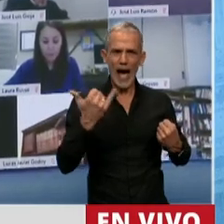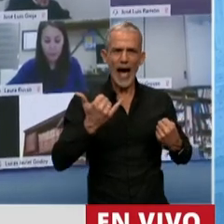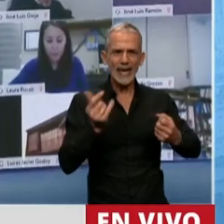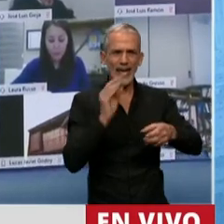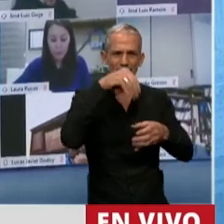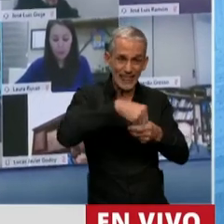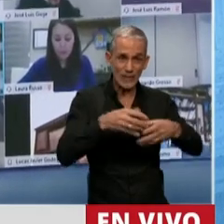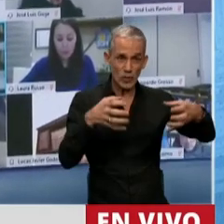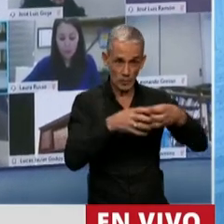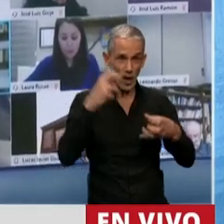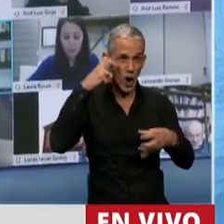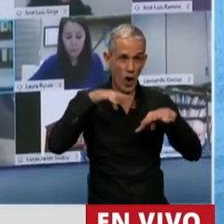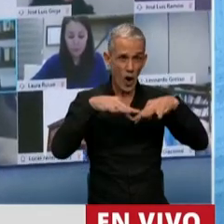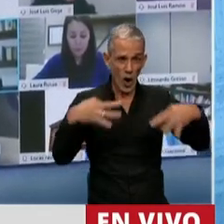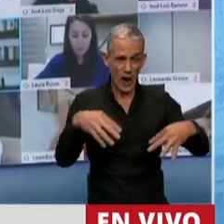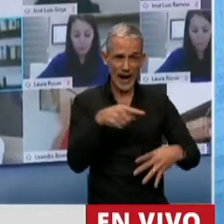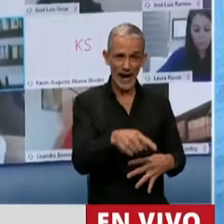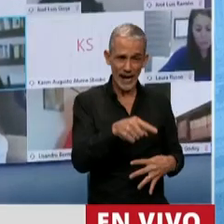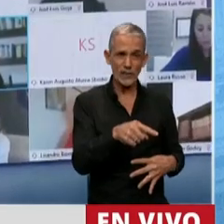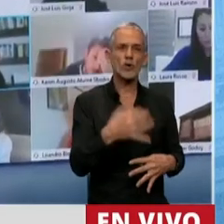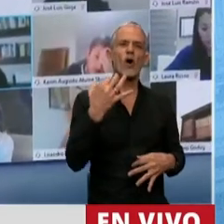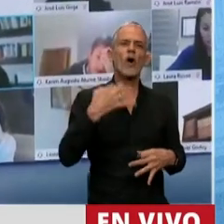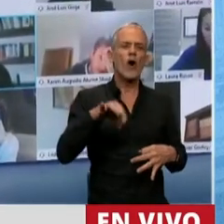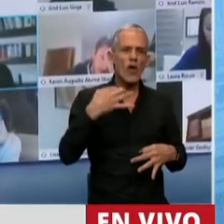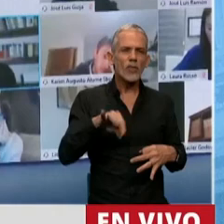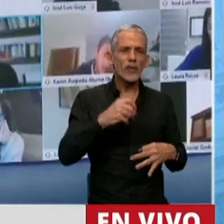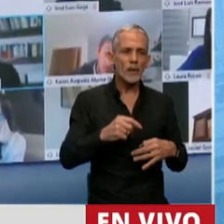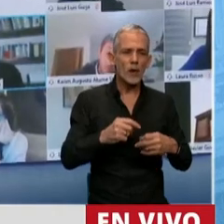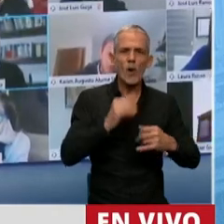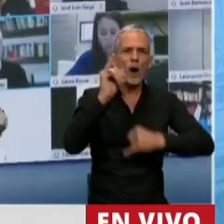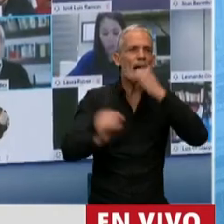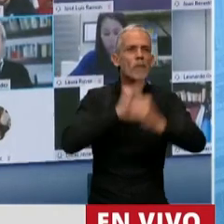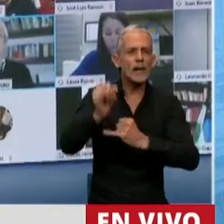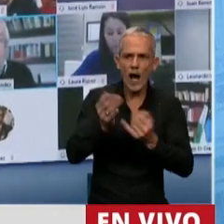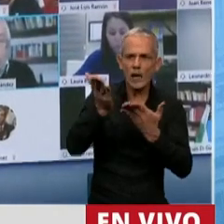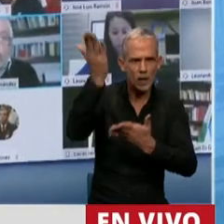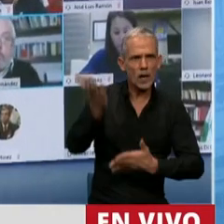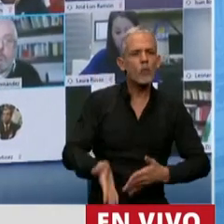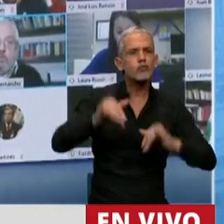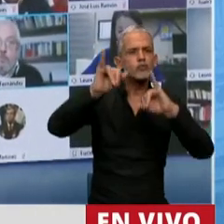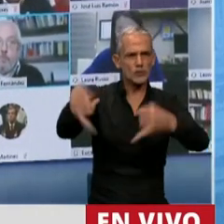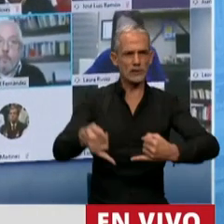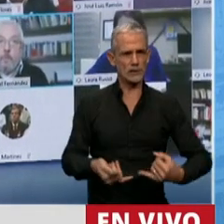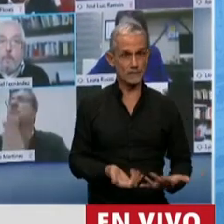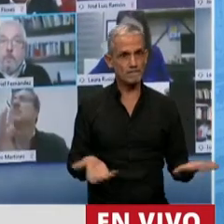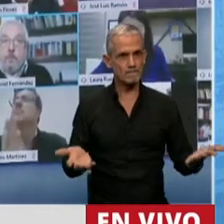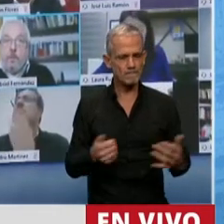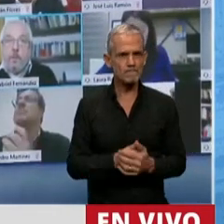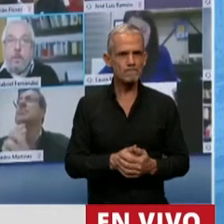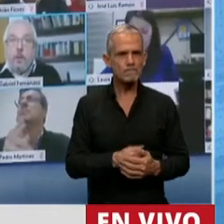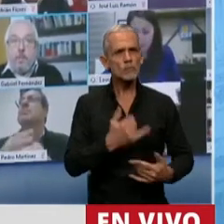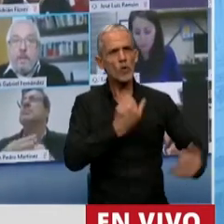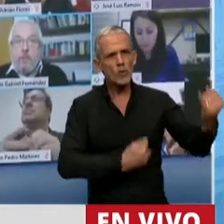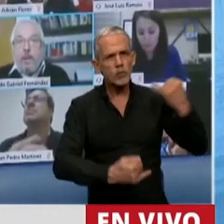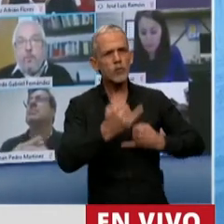Congreso le debemos rendir cuenta a ellos. Y nos han venido hablando